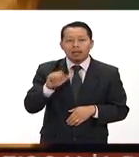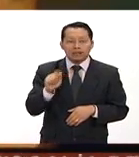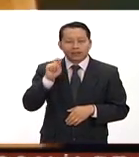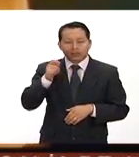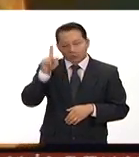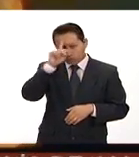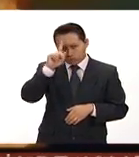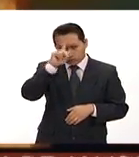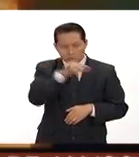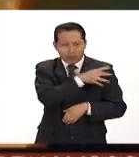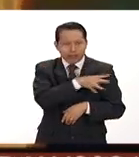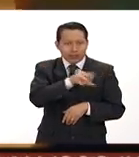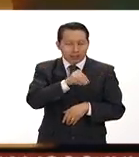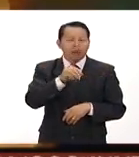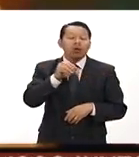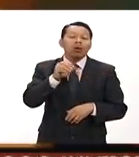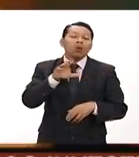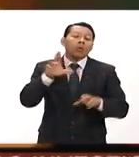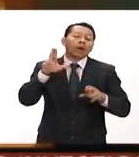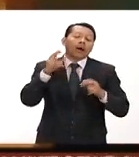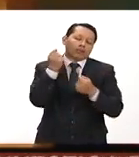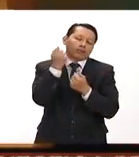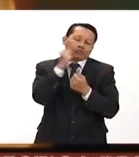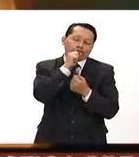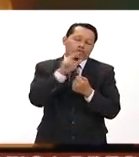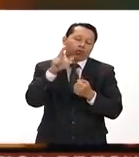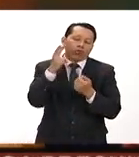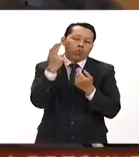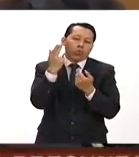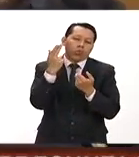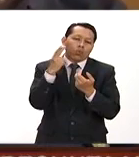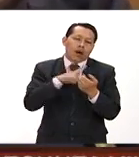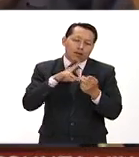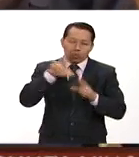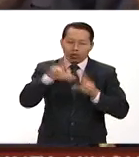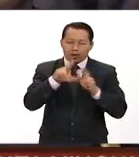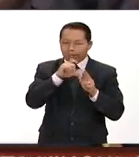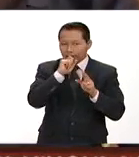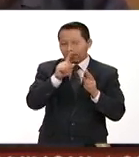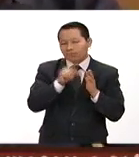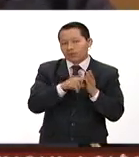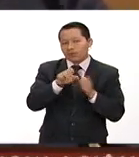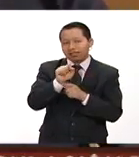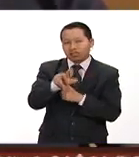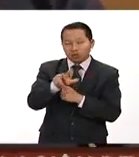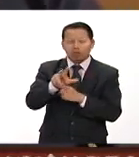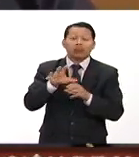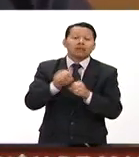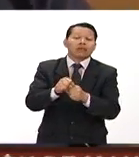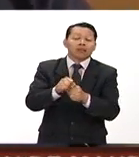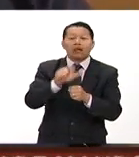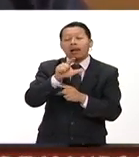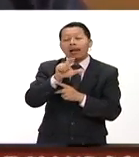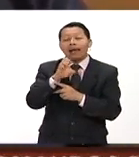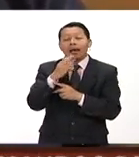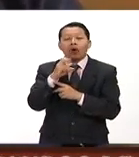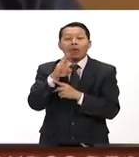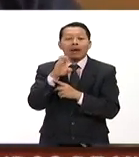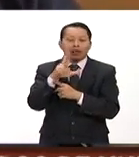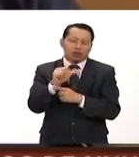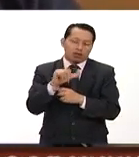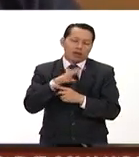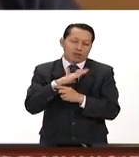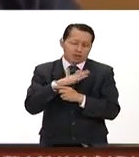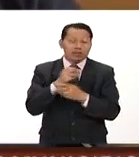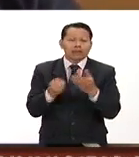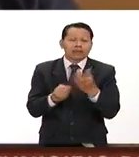Consejo General de Huelga en 1968 fue encarcelado en Lecumberri al salir de prisión se dedicó a viajar